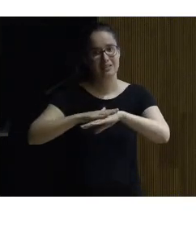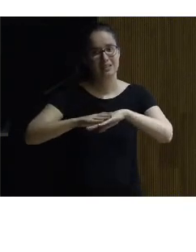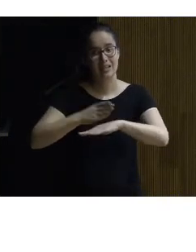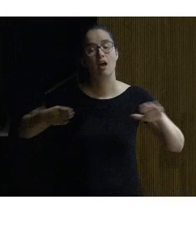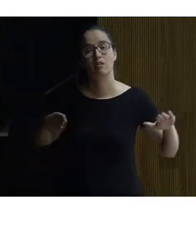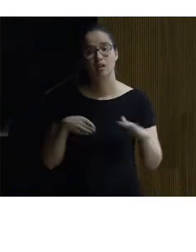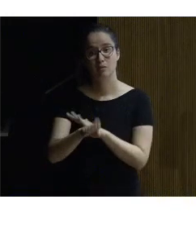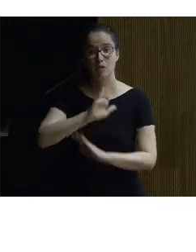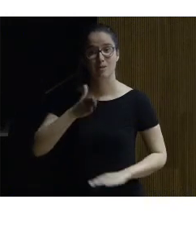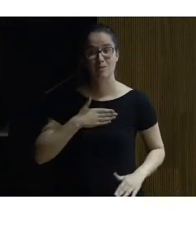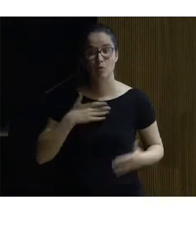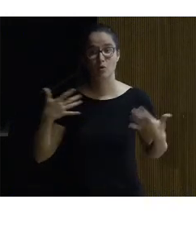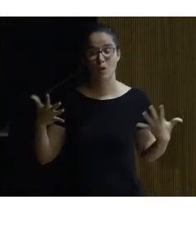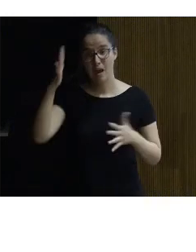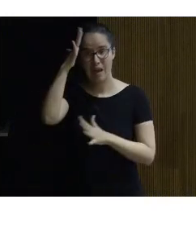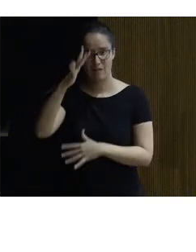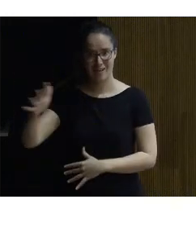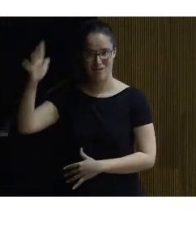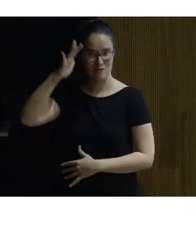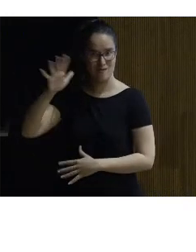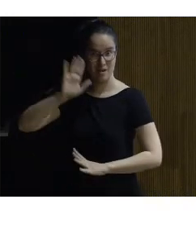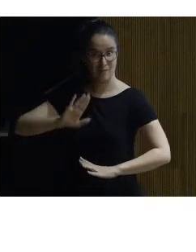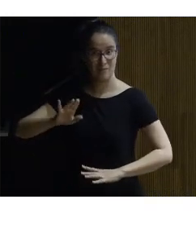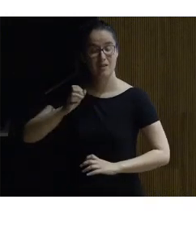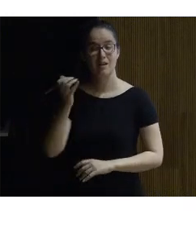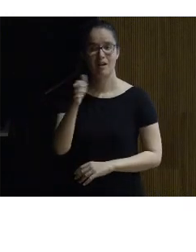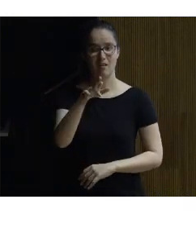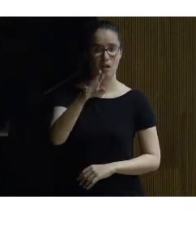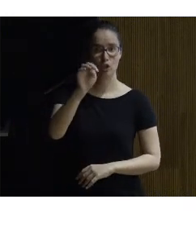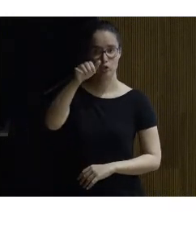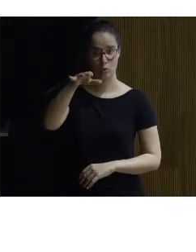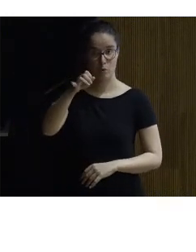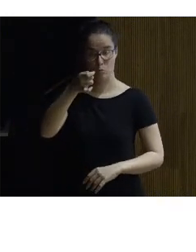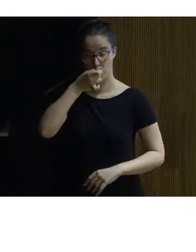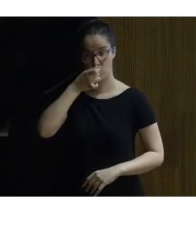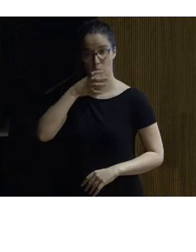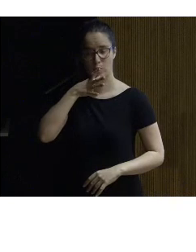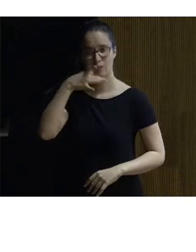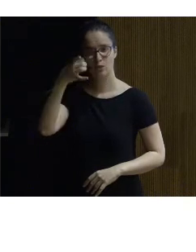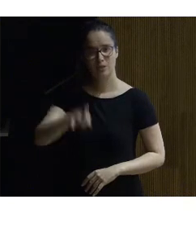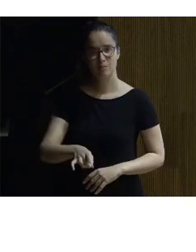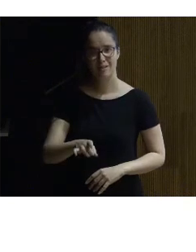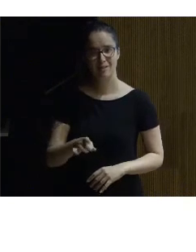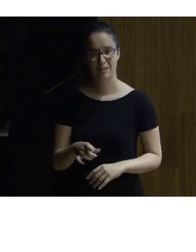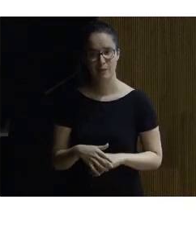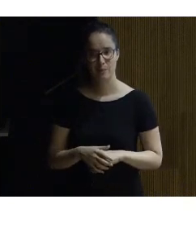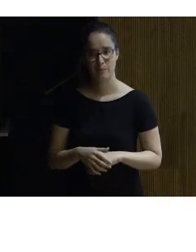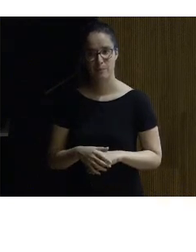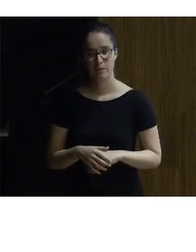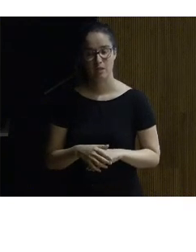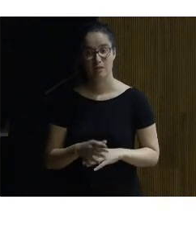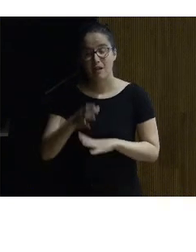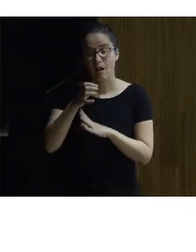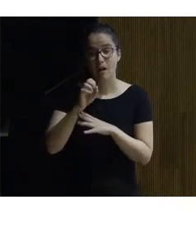la accesibilidad al patrimonio sea la filosofía y que Javier Tomeo y un poco por eso traje también esa esa